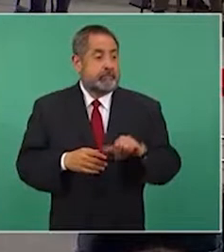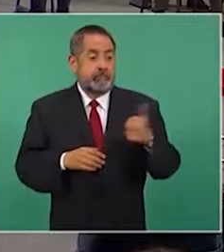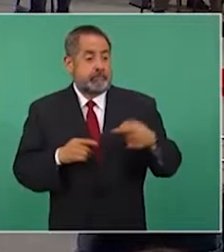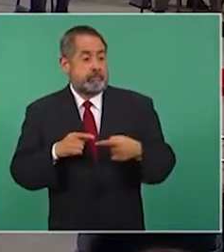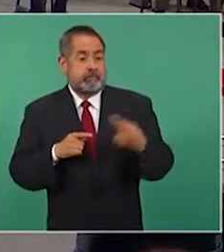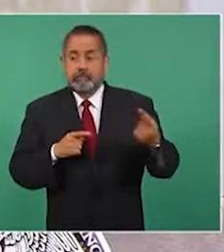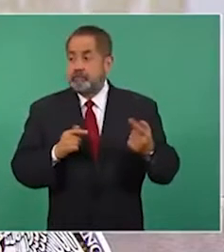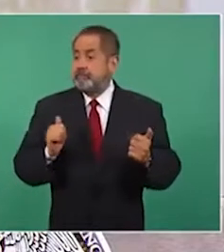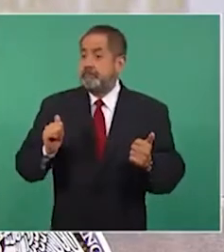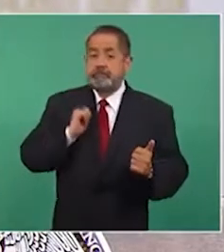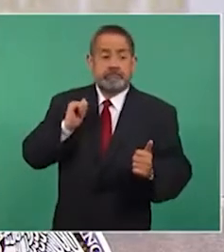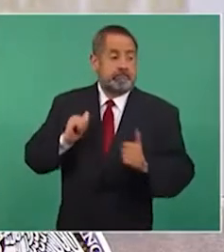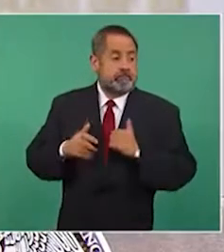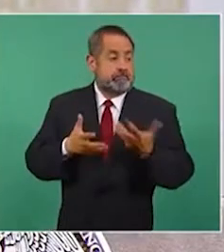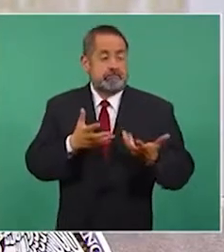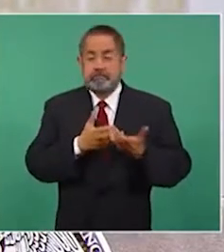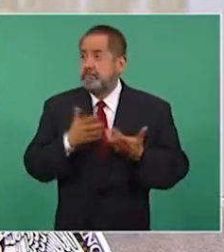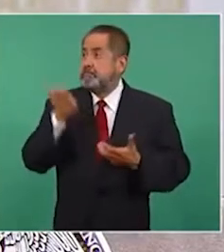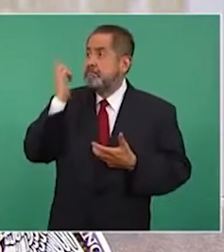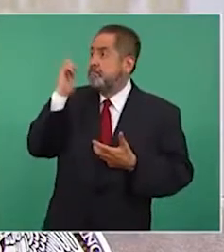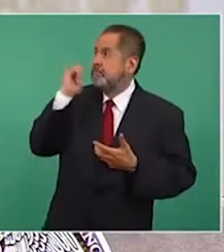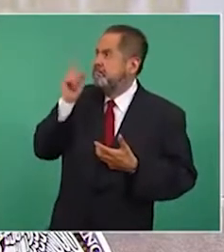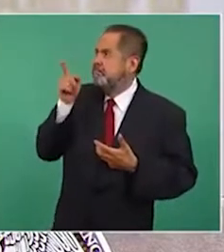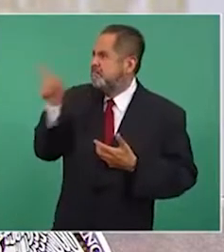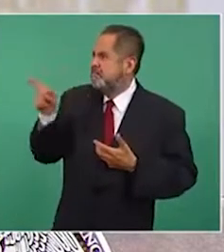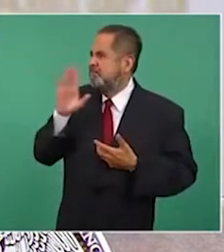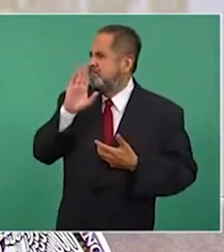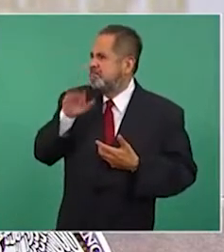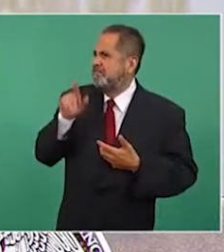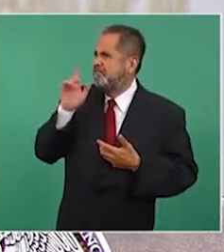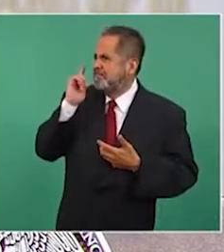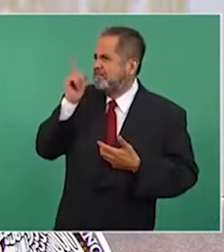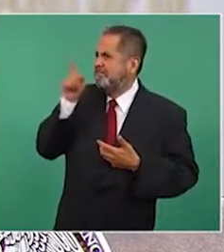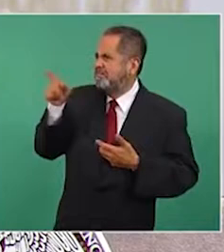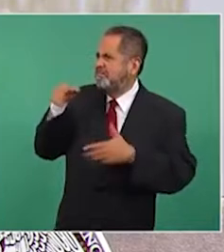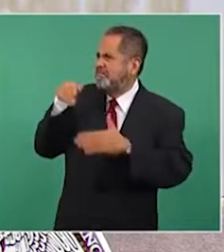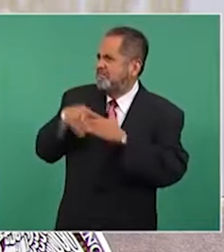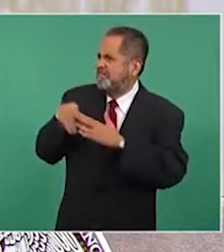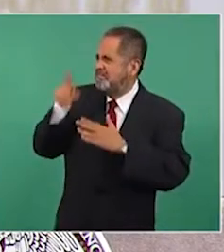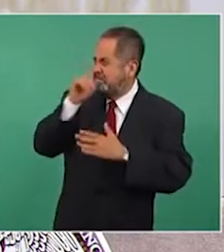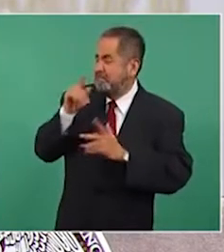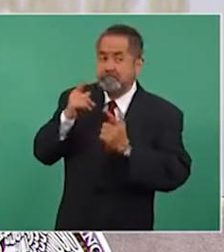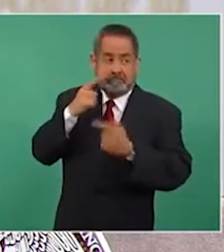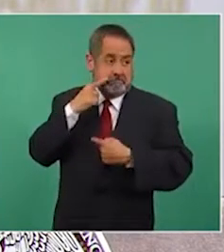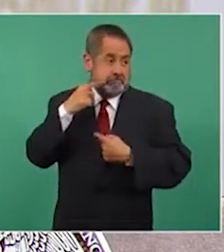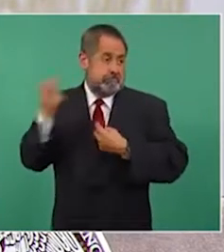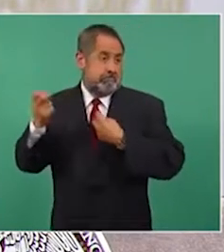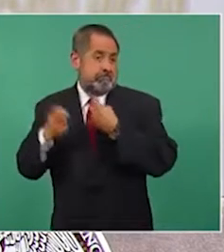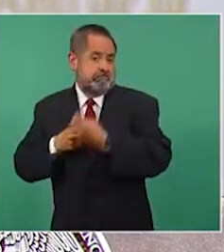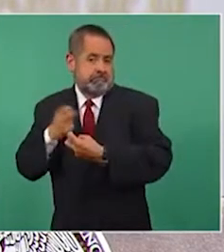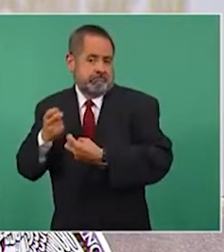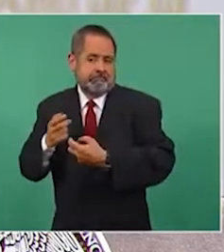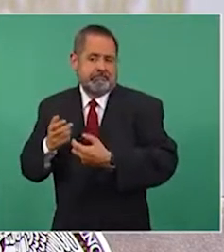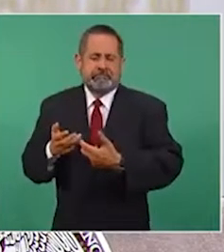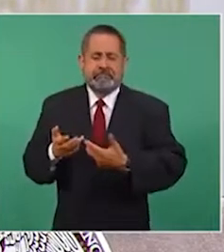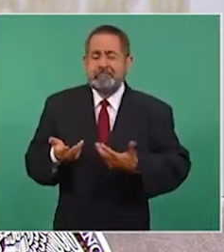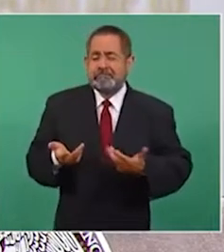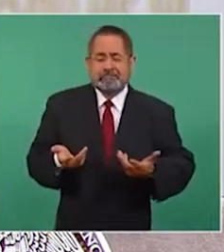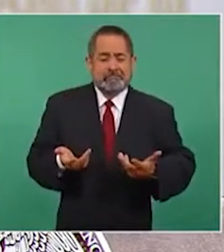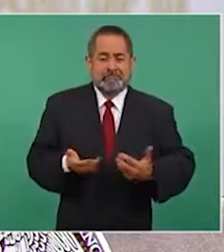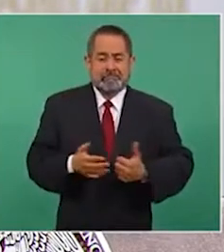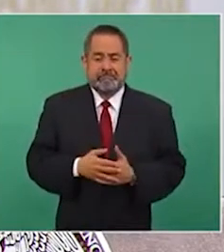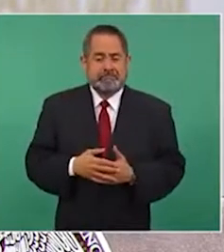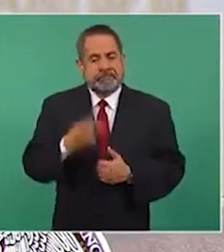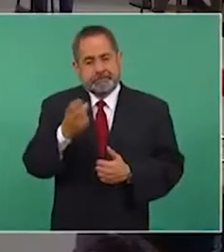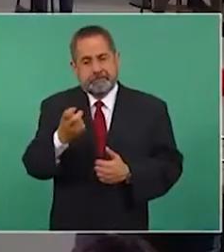deseosas de que haya tragedias que lamentar para acusar de represor al gobierno de México. De